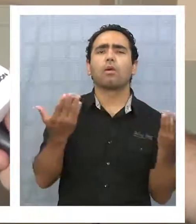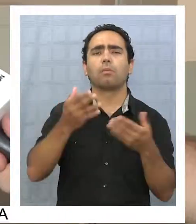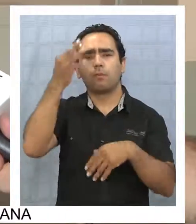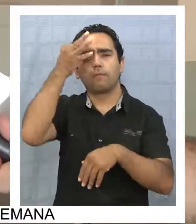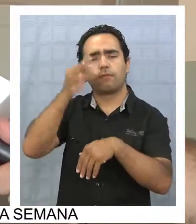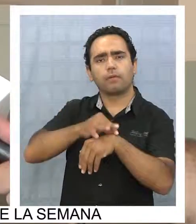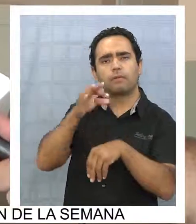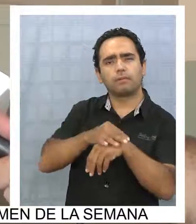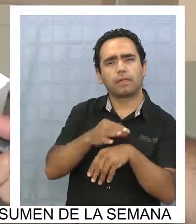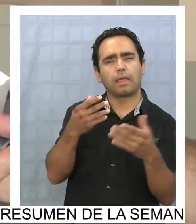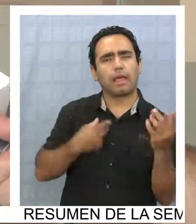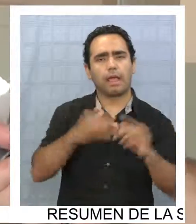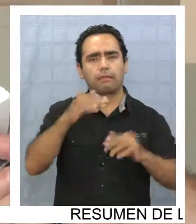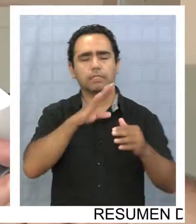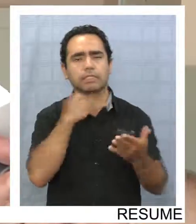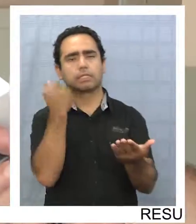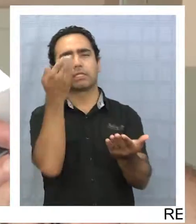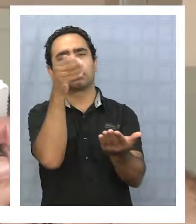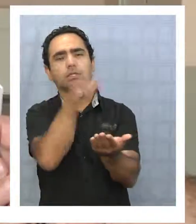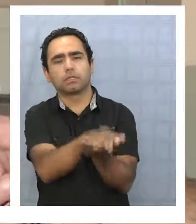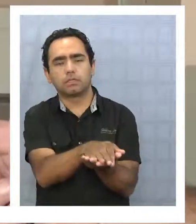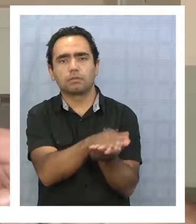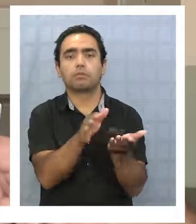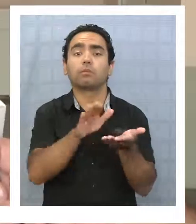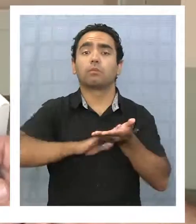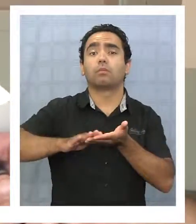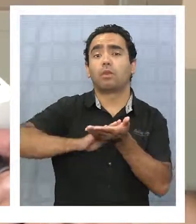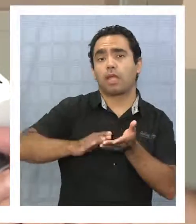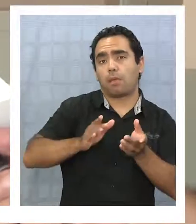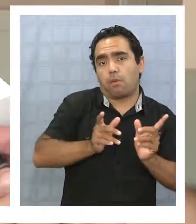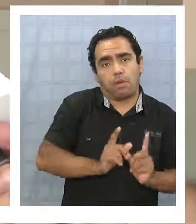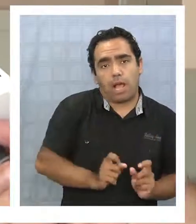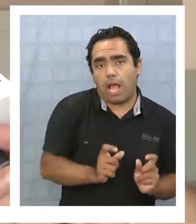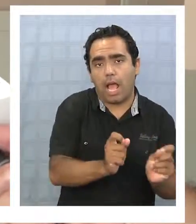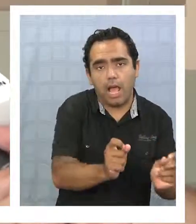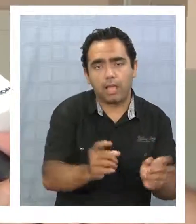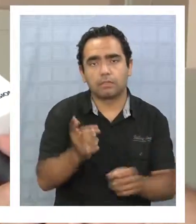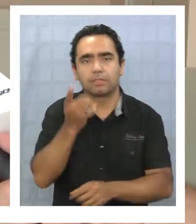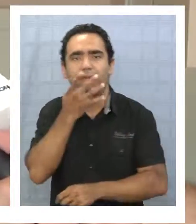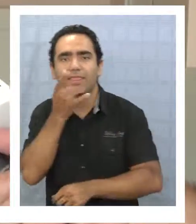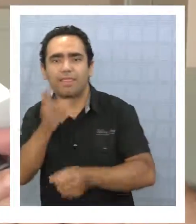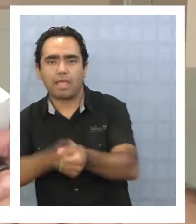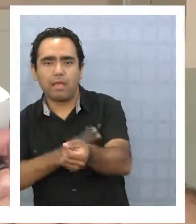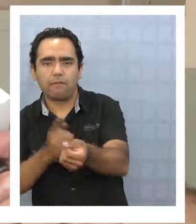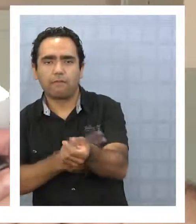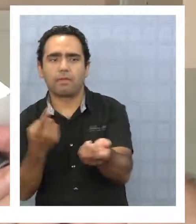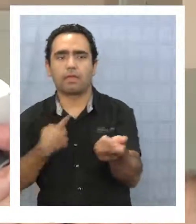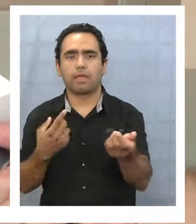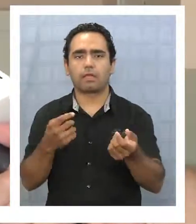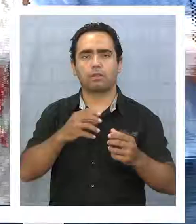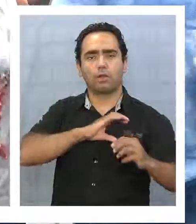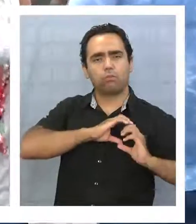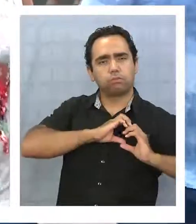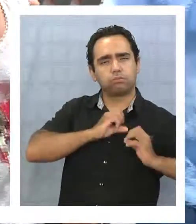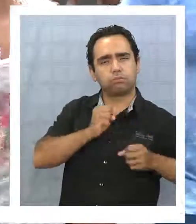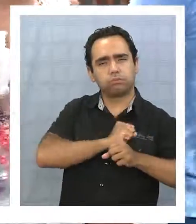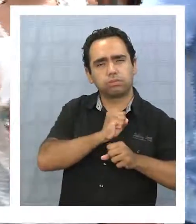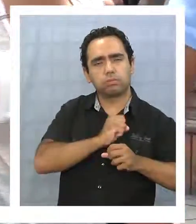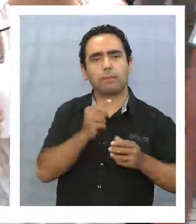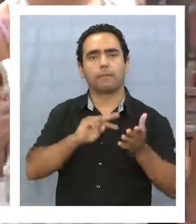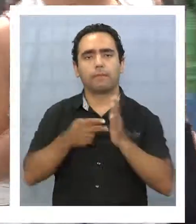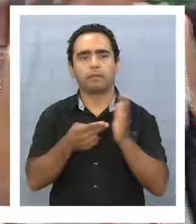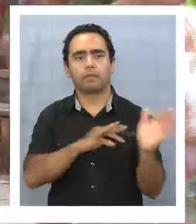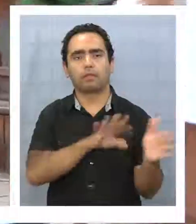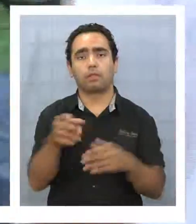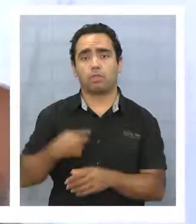enfermedades crónicas, no transmisibles como el cáncer, la diabetes, la hipertensión. Dos de